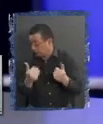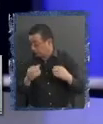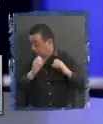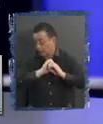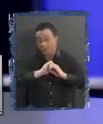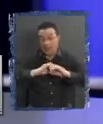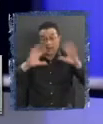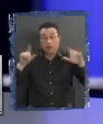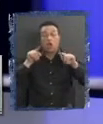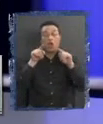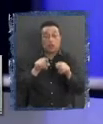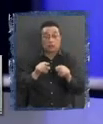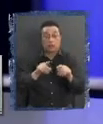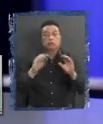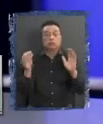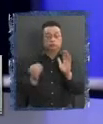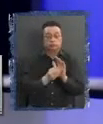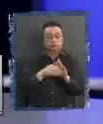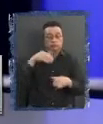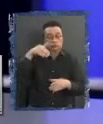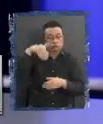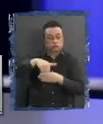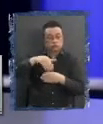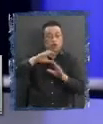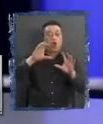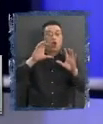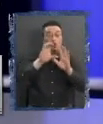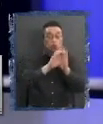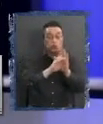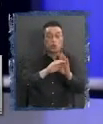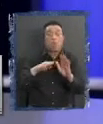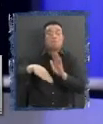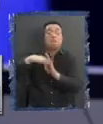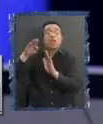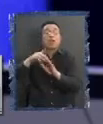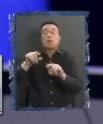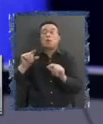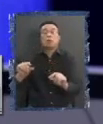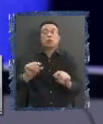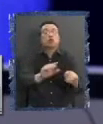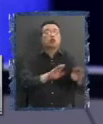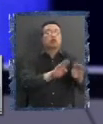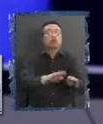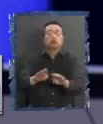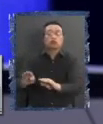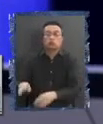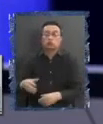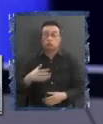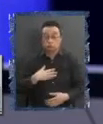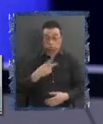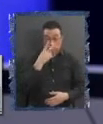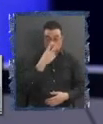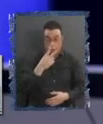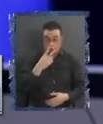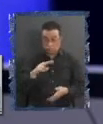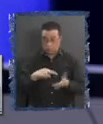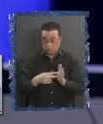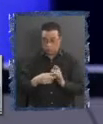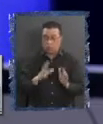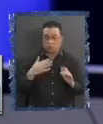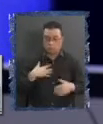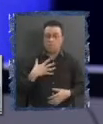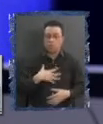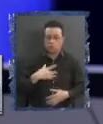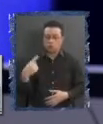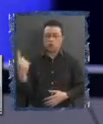construido una constitución con votos de mayoría para una minoría. Yo donde veo el problema es siguiente. Y yo me parece súper bien. Me encantaría que a todos los